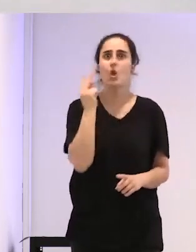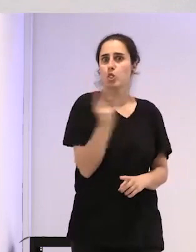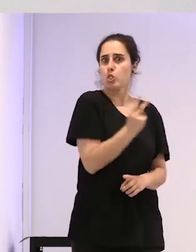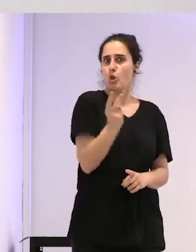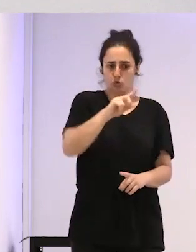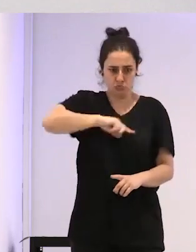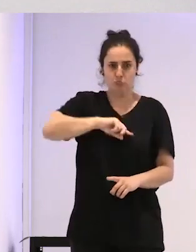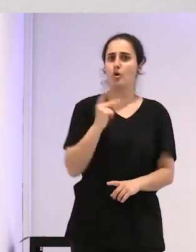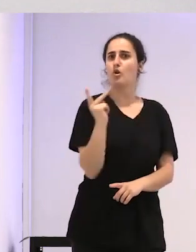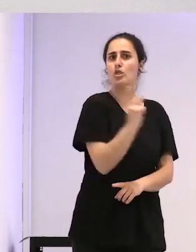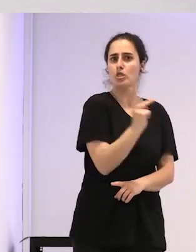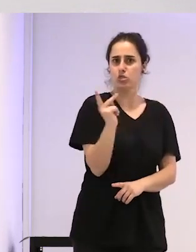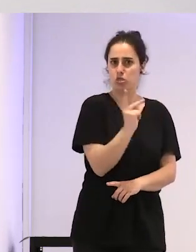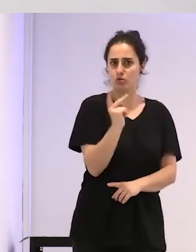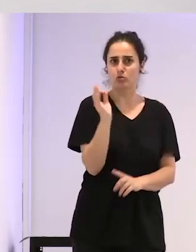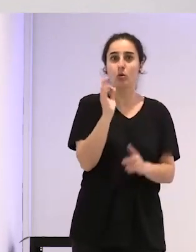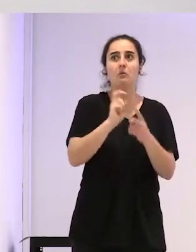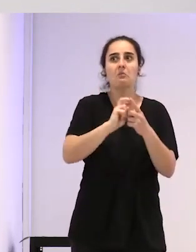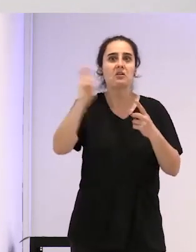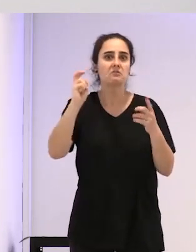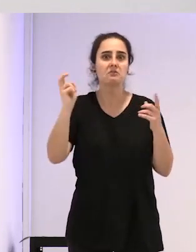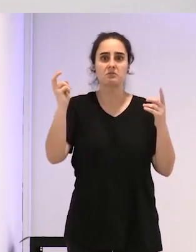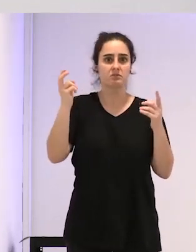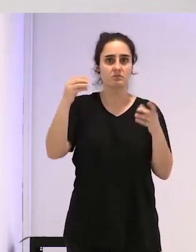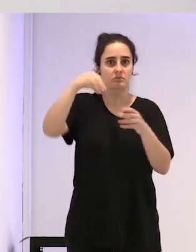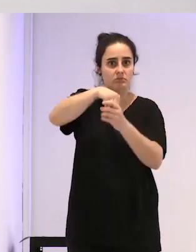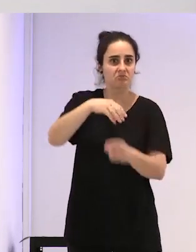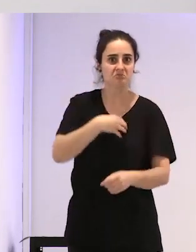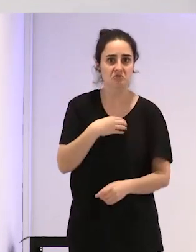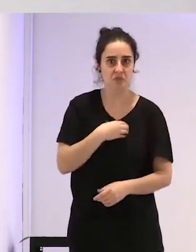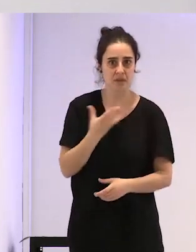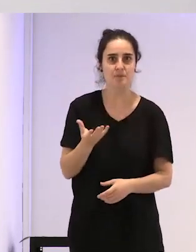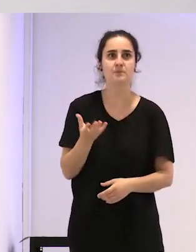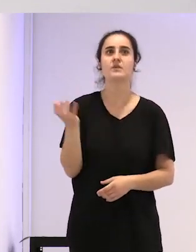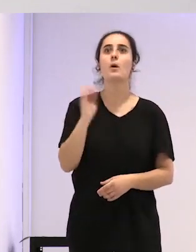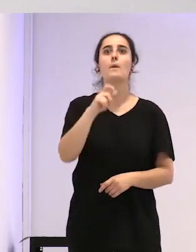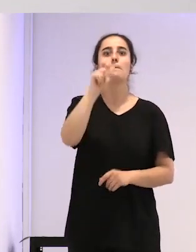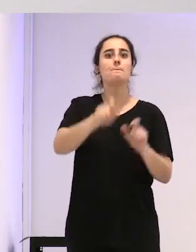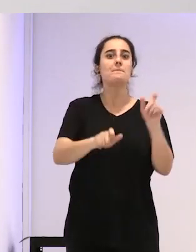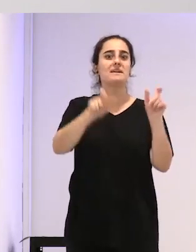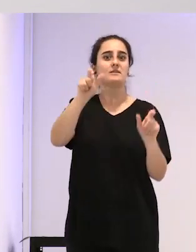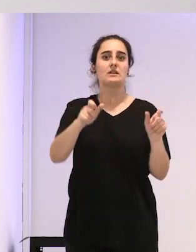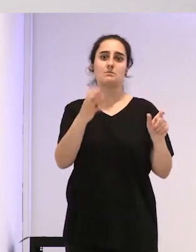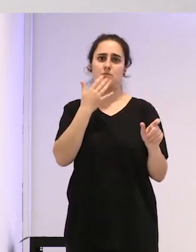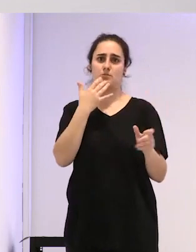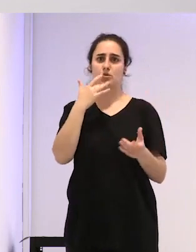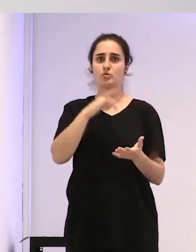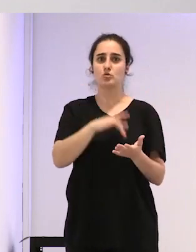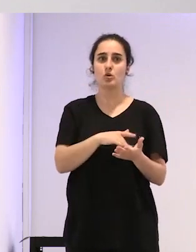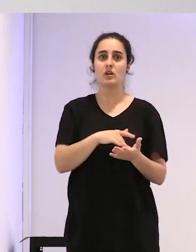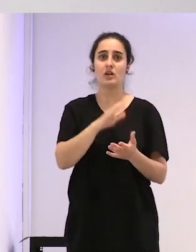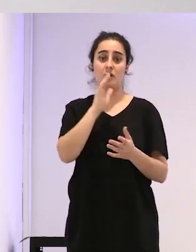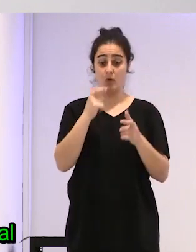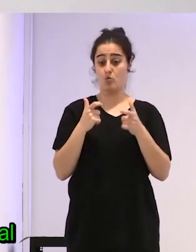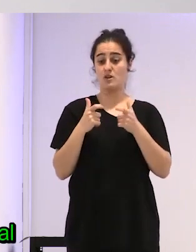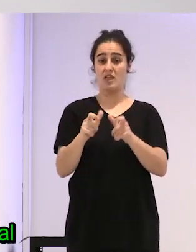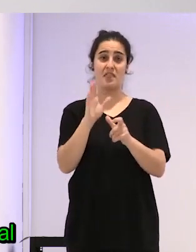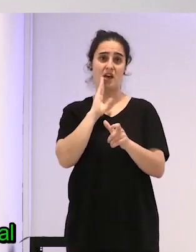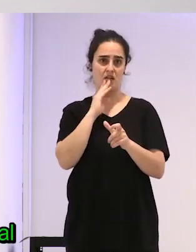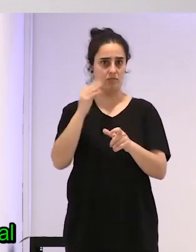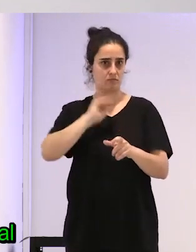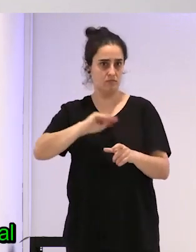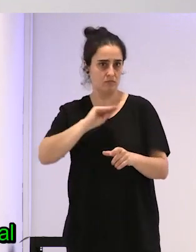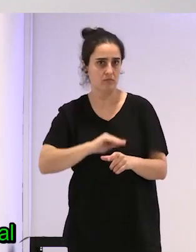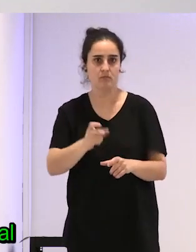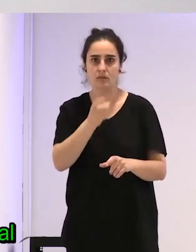incluso del marco del género, ¿no? No pueden entrar las personas que lo tienen bastante fastidiado en estas unidades que tengan